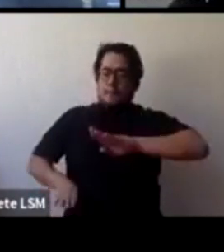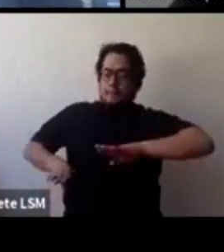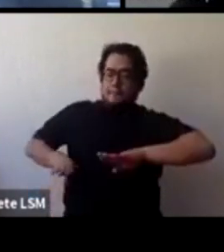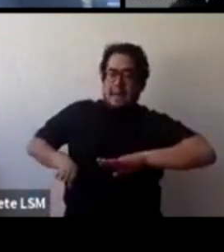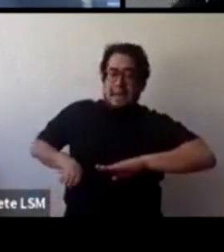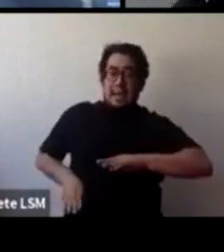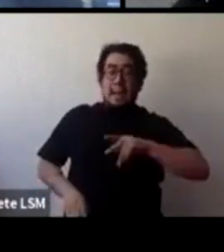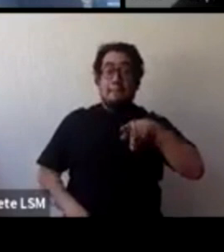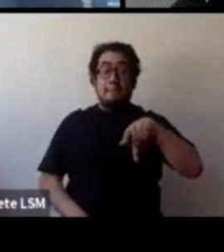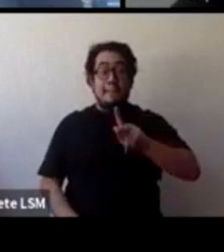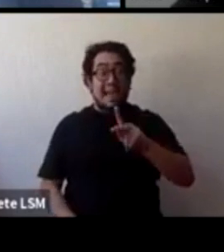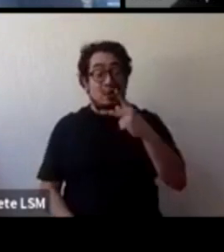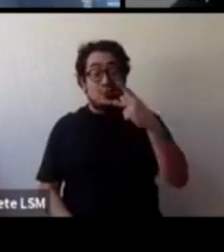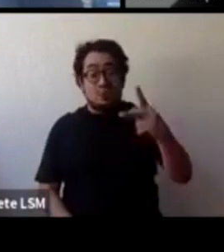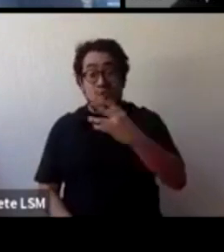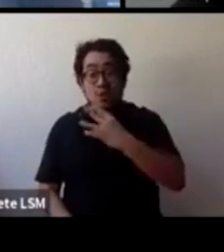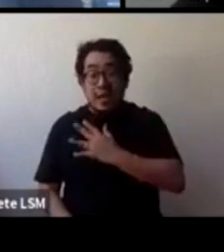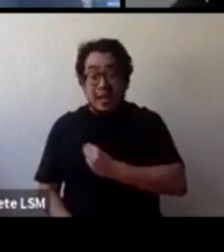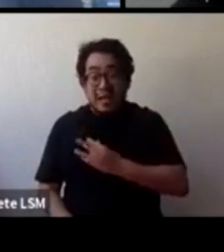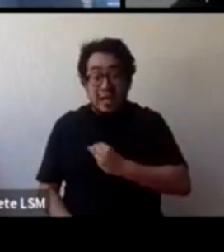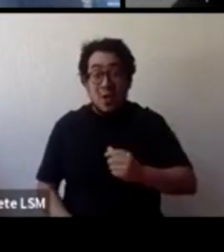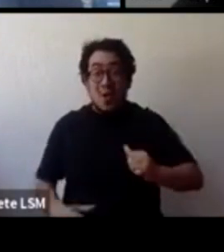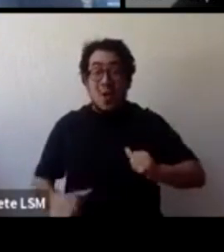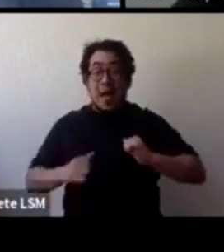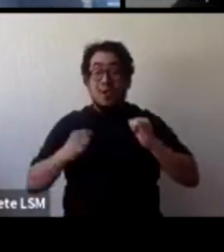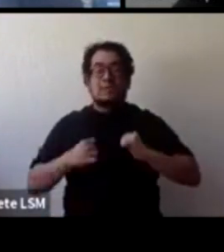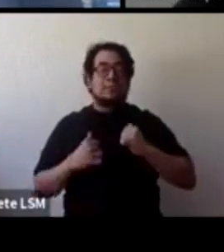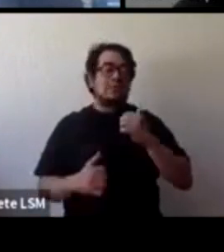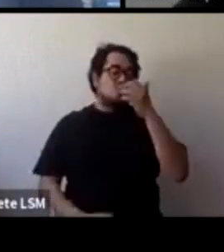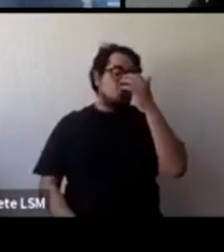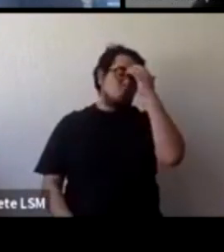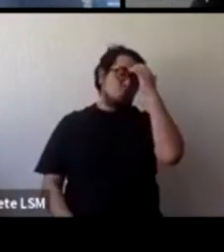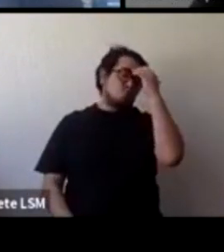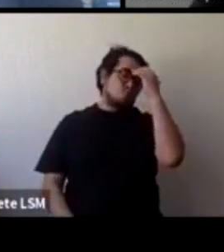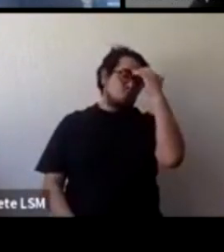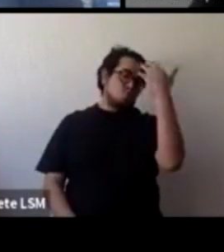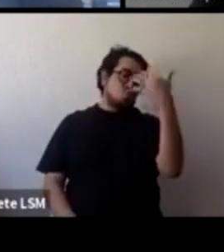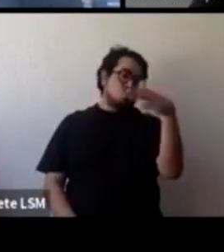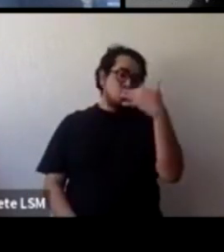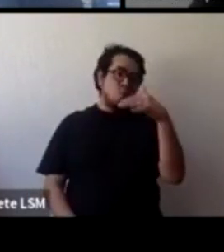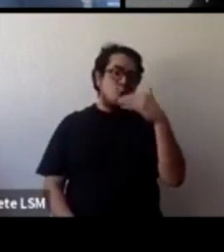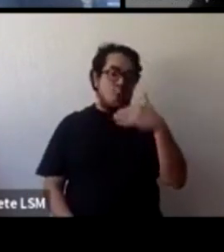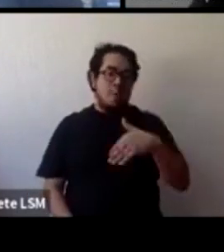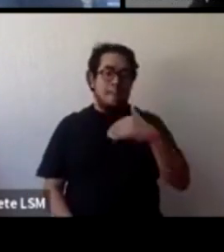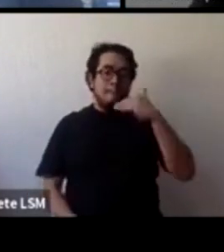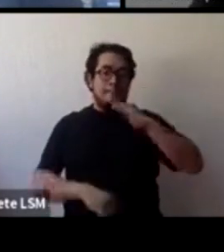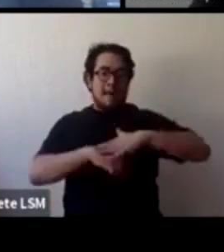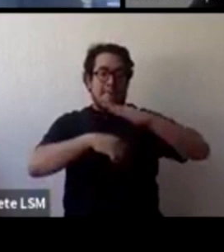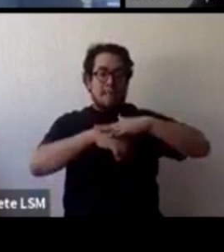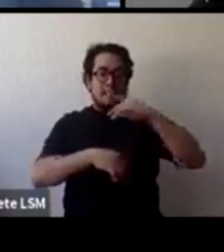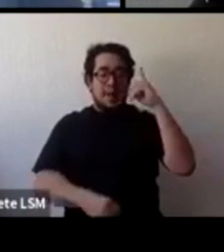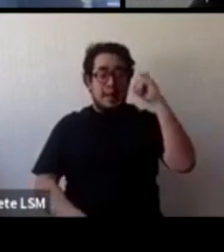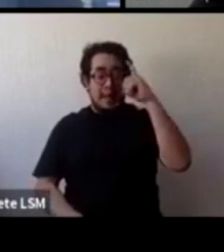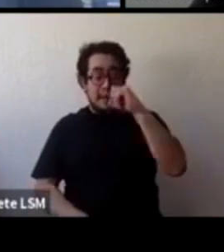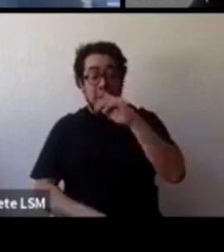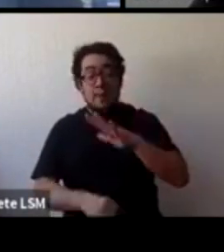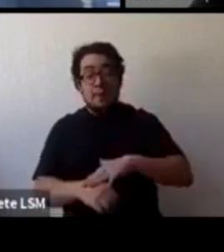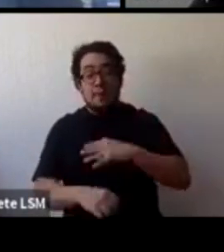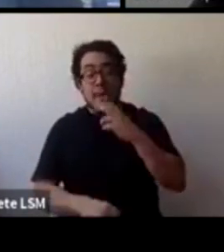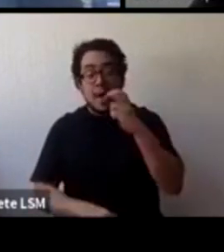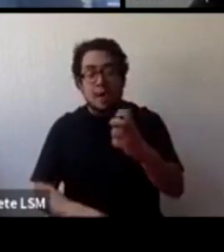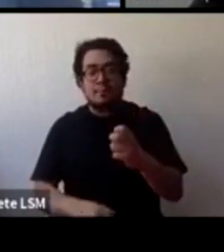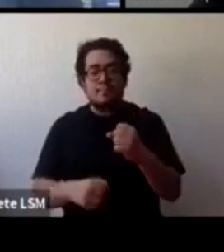sumamente complicado pero garantizamos que haya una denuncia si se va a asegurar que también el